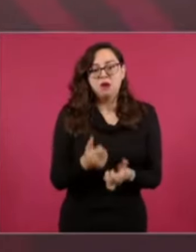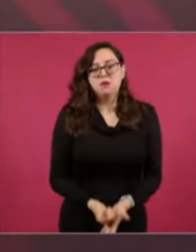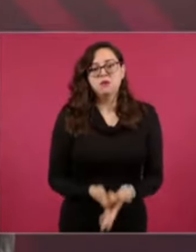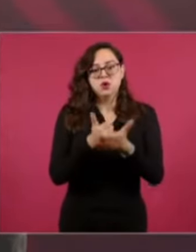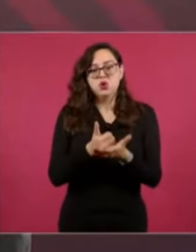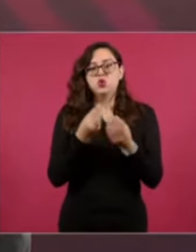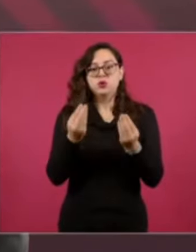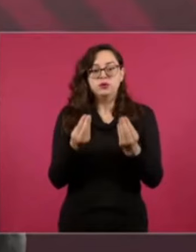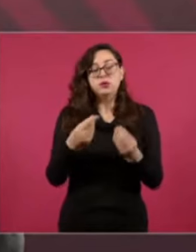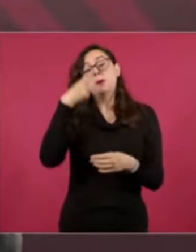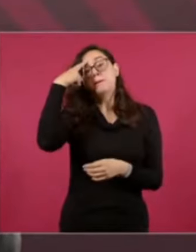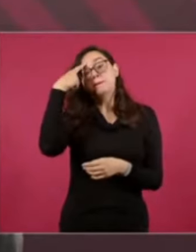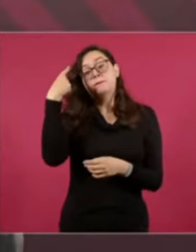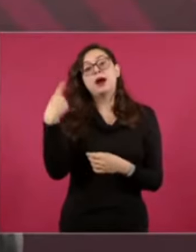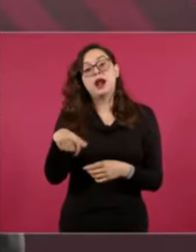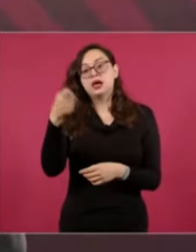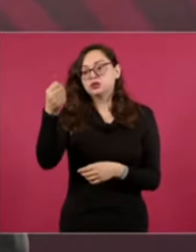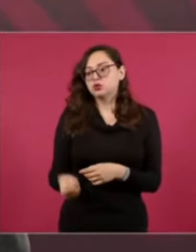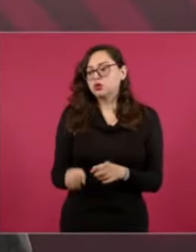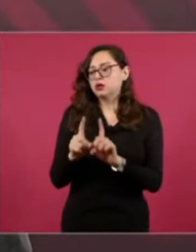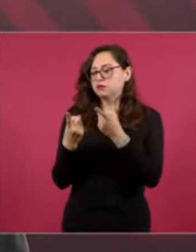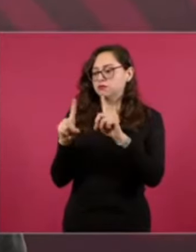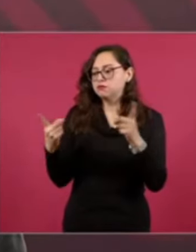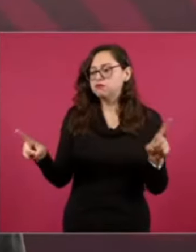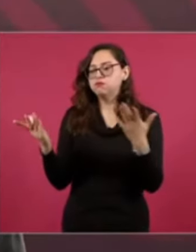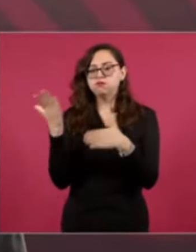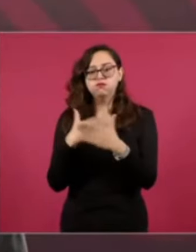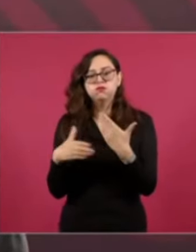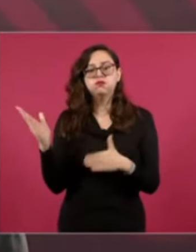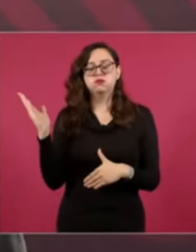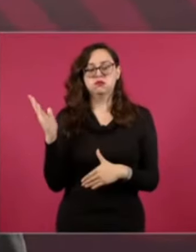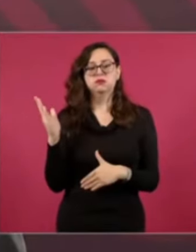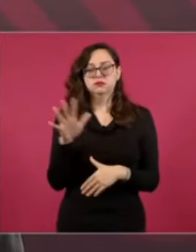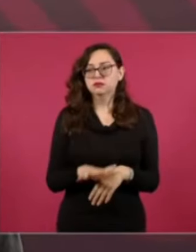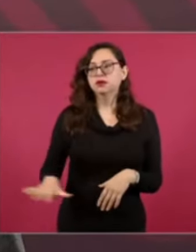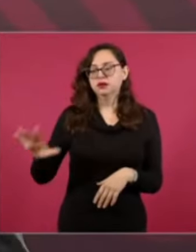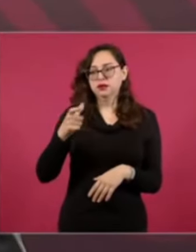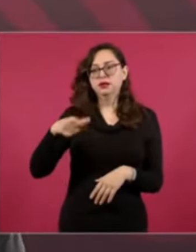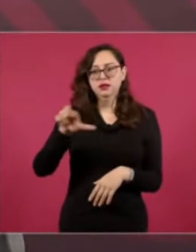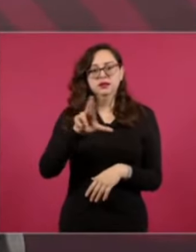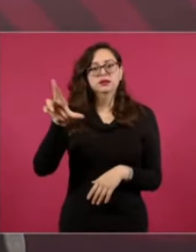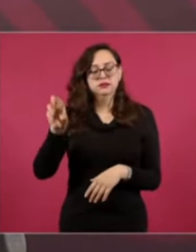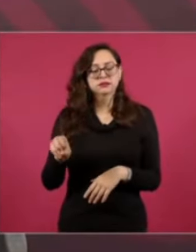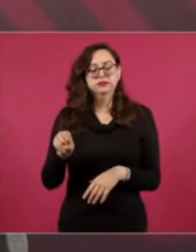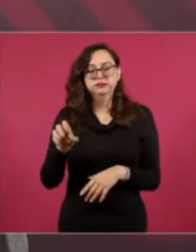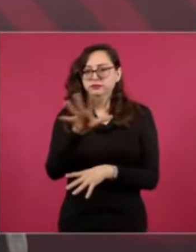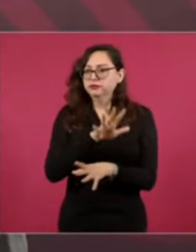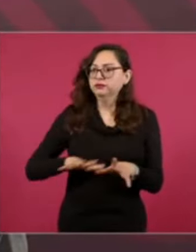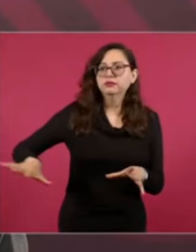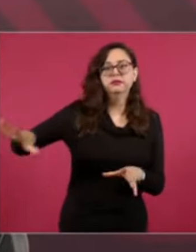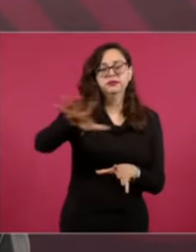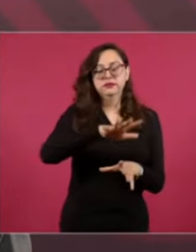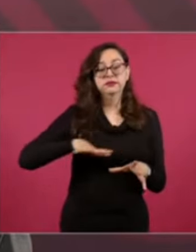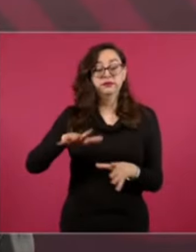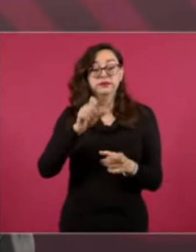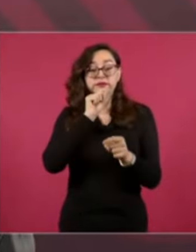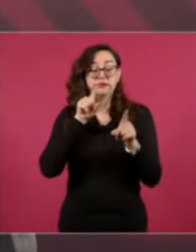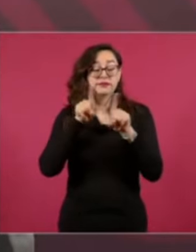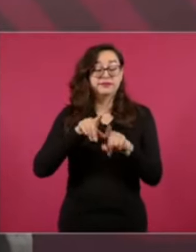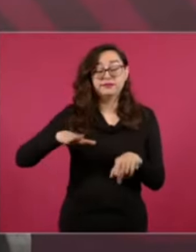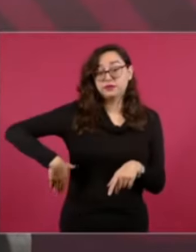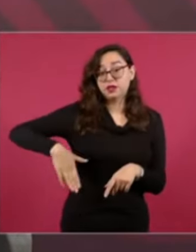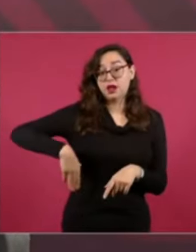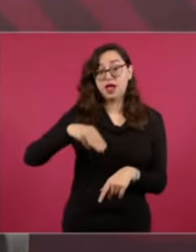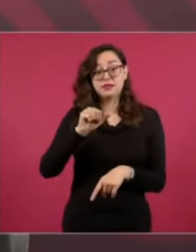Al desarrollo. Del sureste. Sobre todo. De Quintana Roo. Y lo que planteó. Mara. Pues también es.